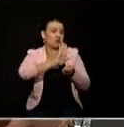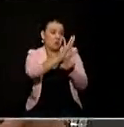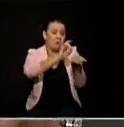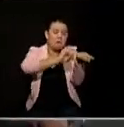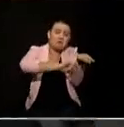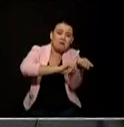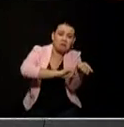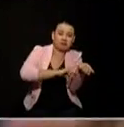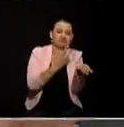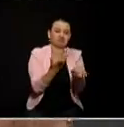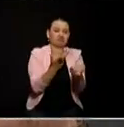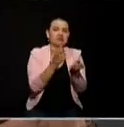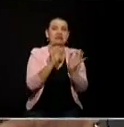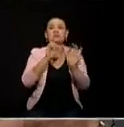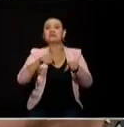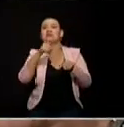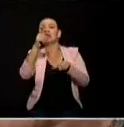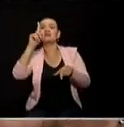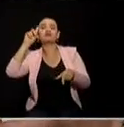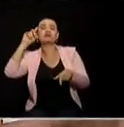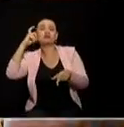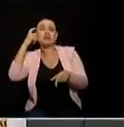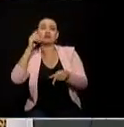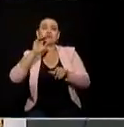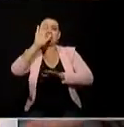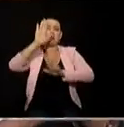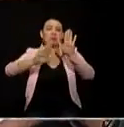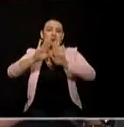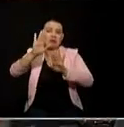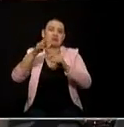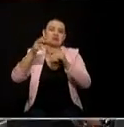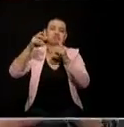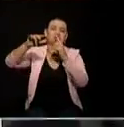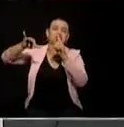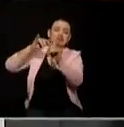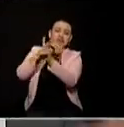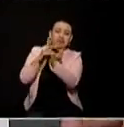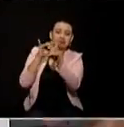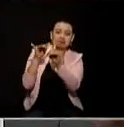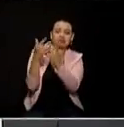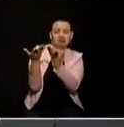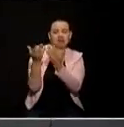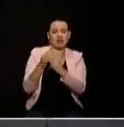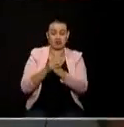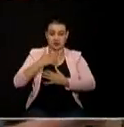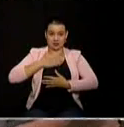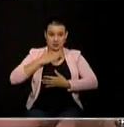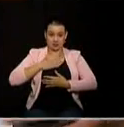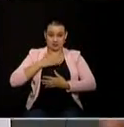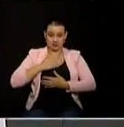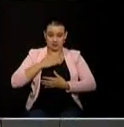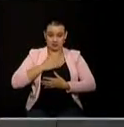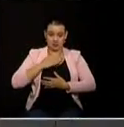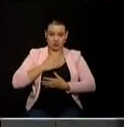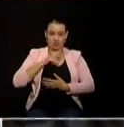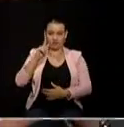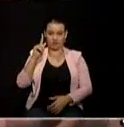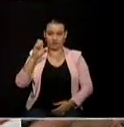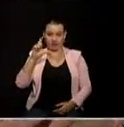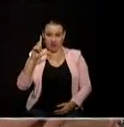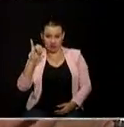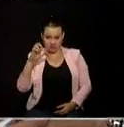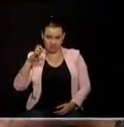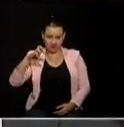político y del entorno yo soy felipe palau un antioqueño padre de familia que quiere dejarle un mejor